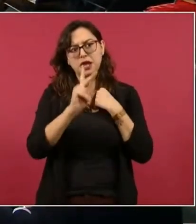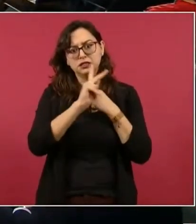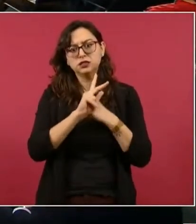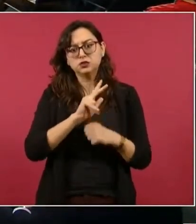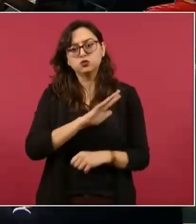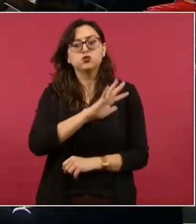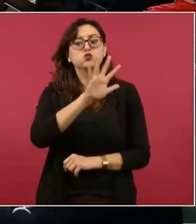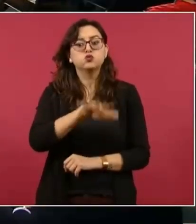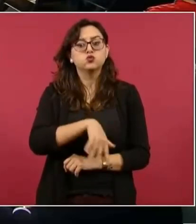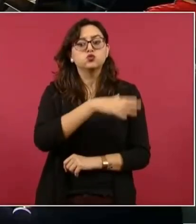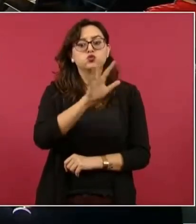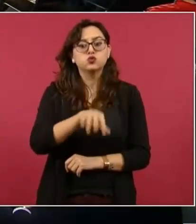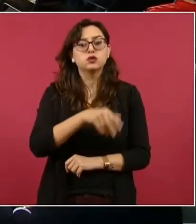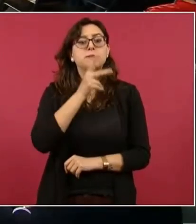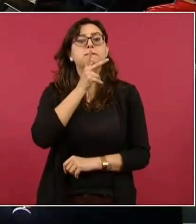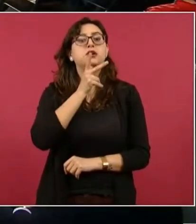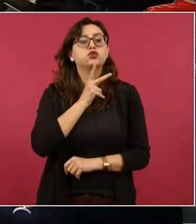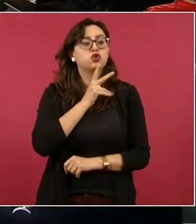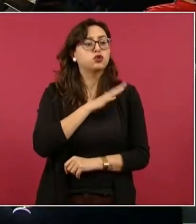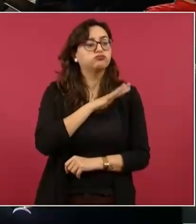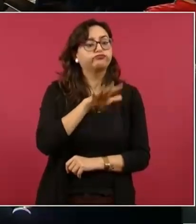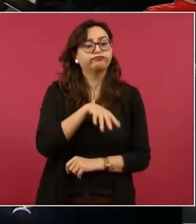y en aguas profundas